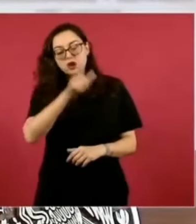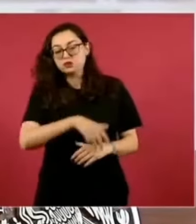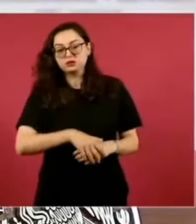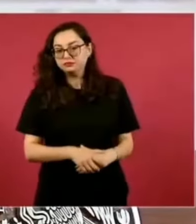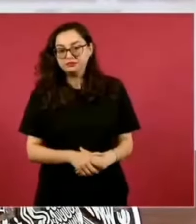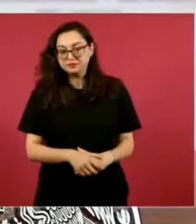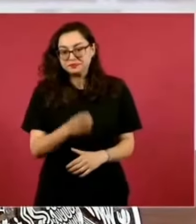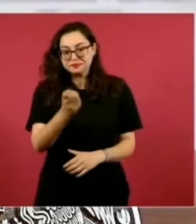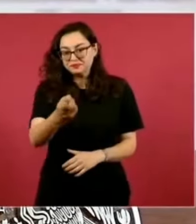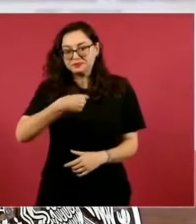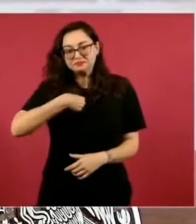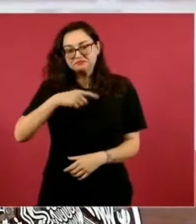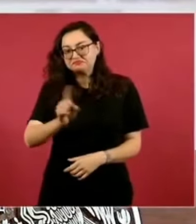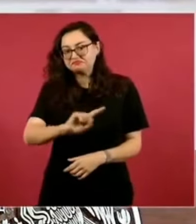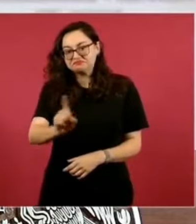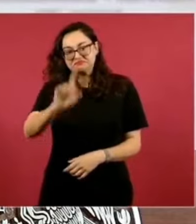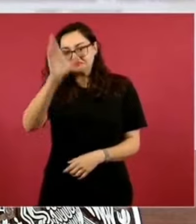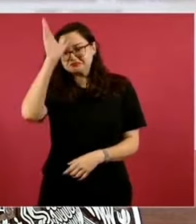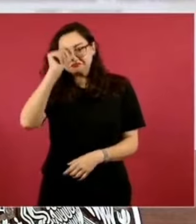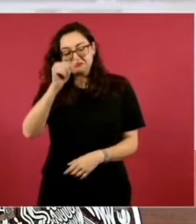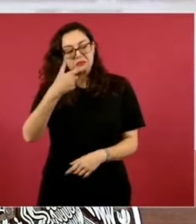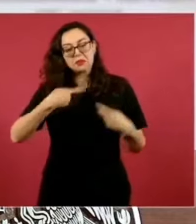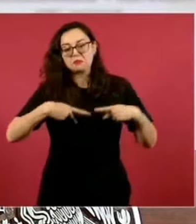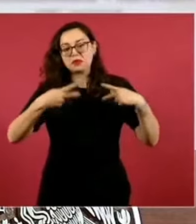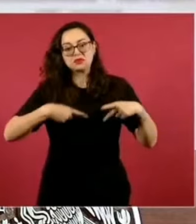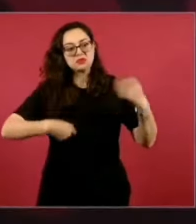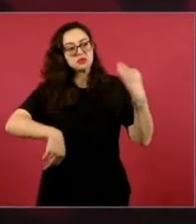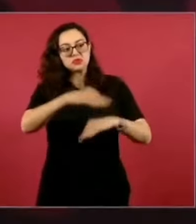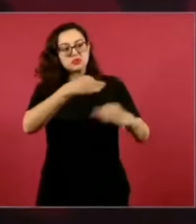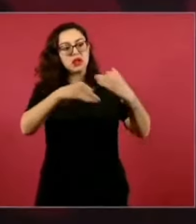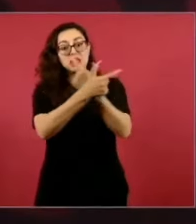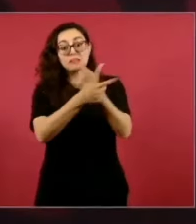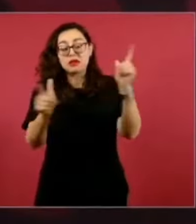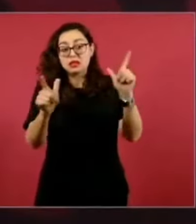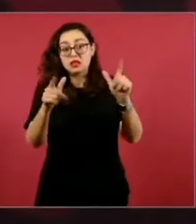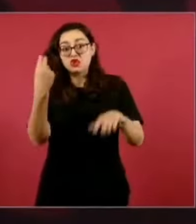incluso hasta el anonimato.